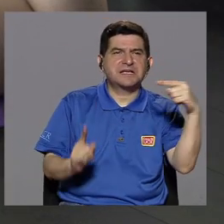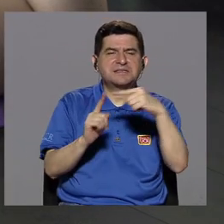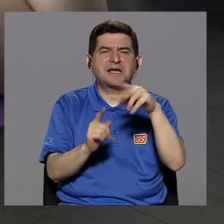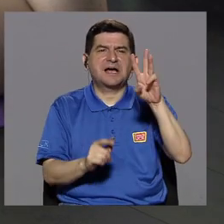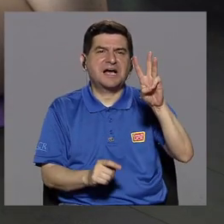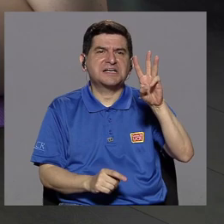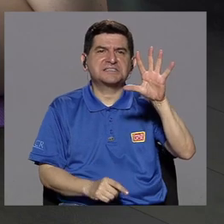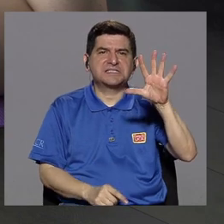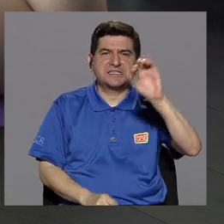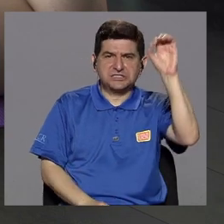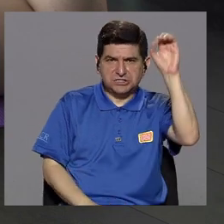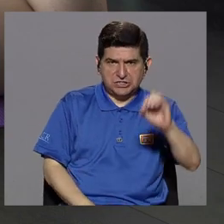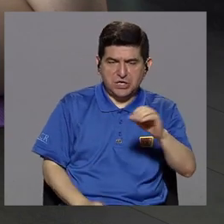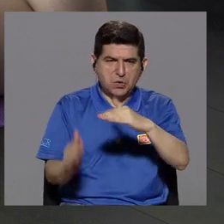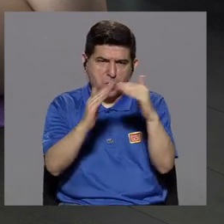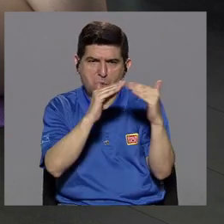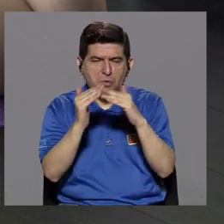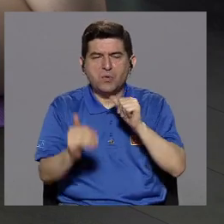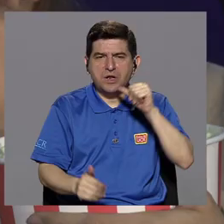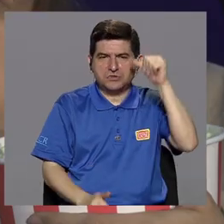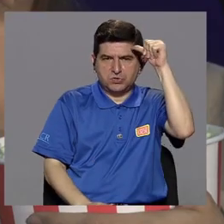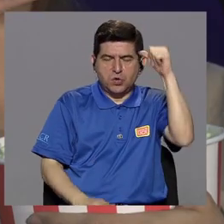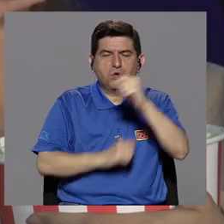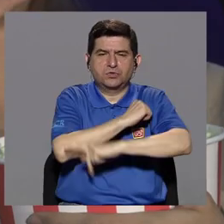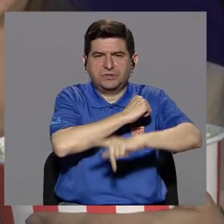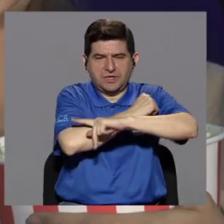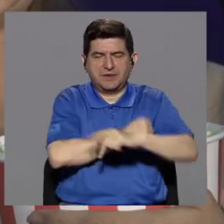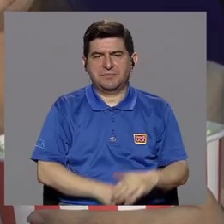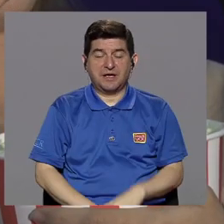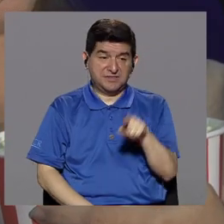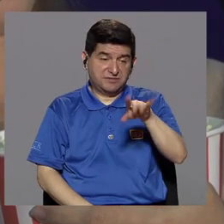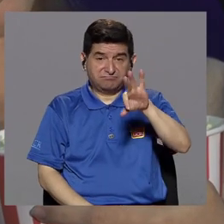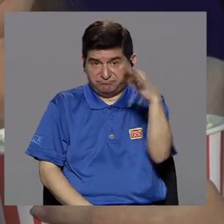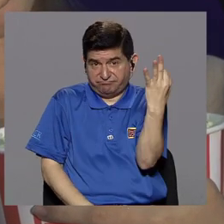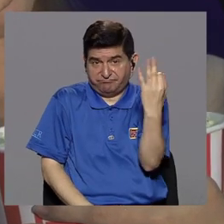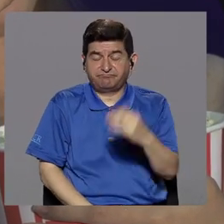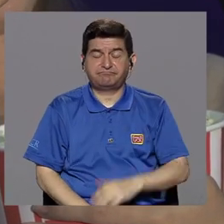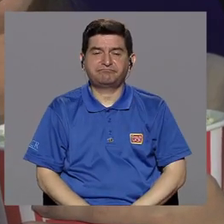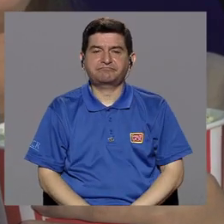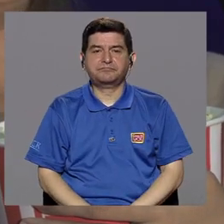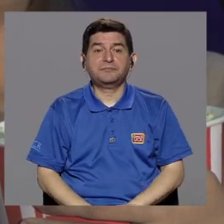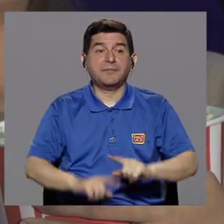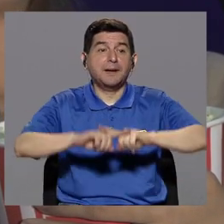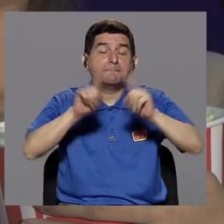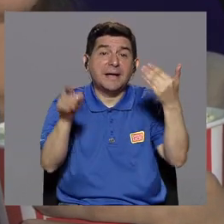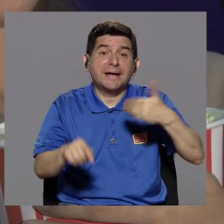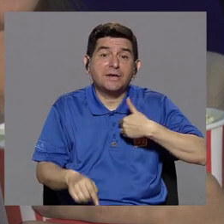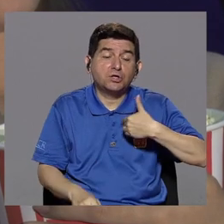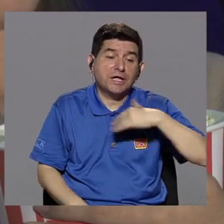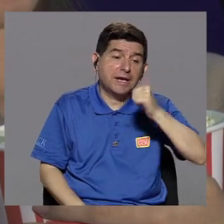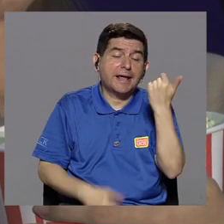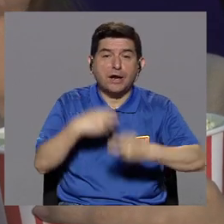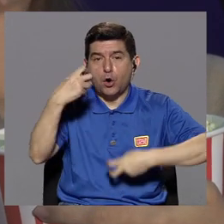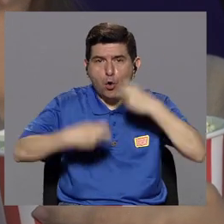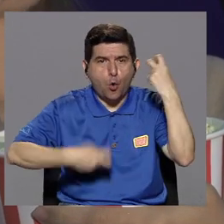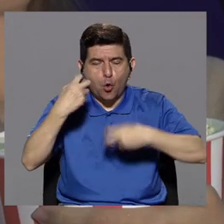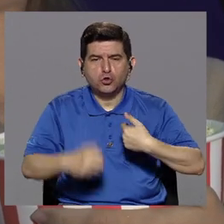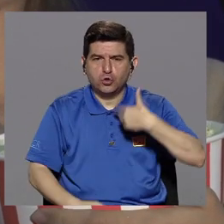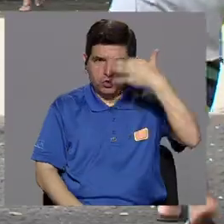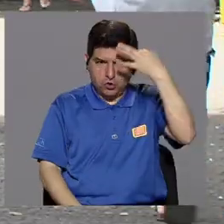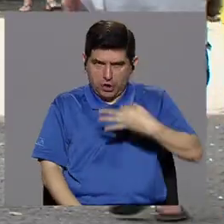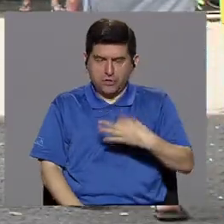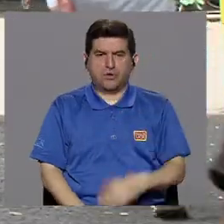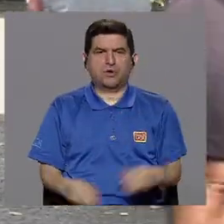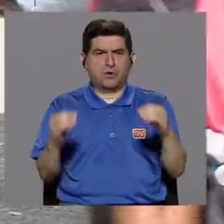-65% de la población adulta del país. Se catalogaría así. Pero tenemos otro problema y que yo